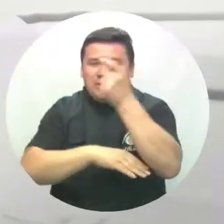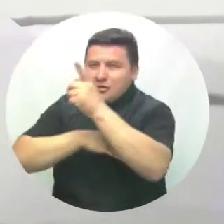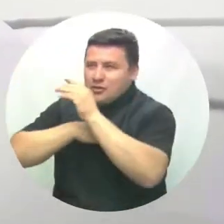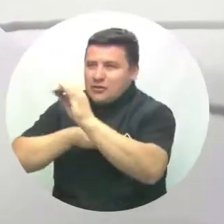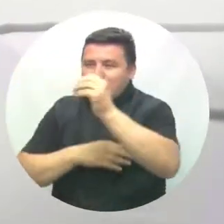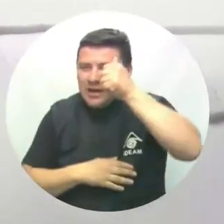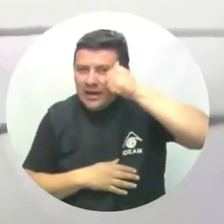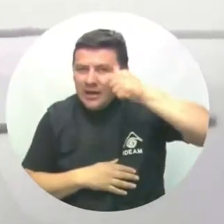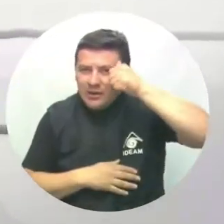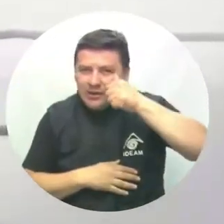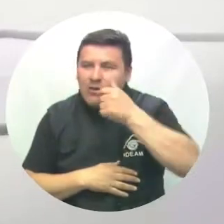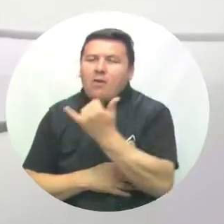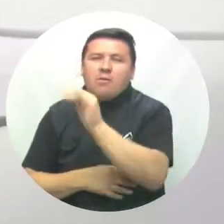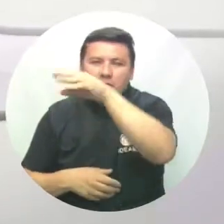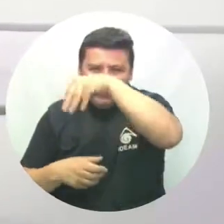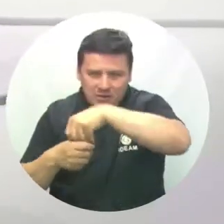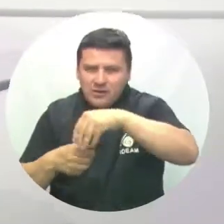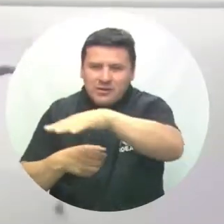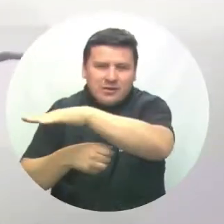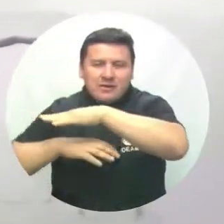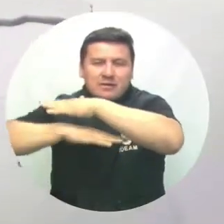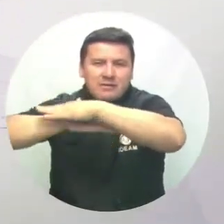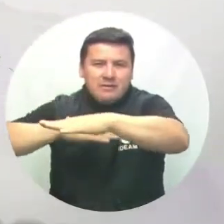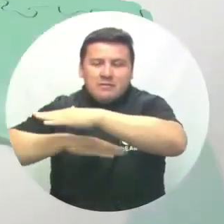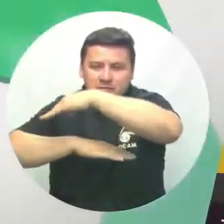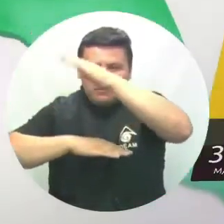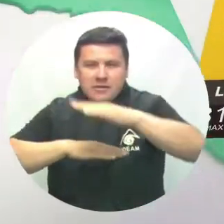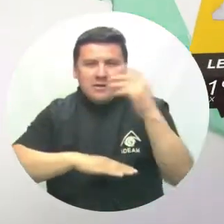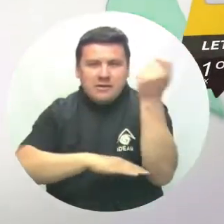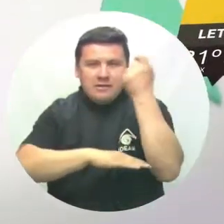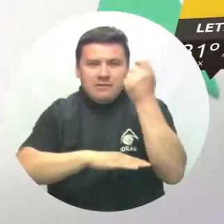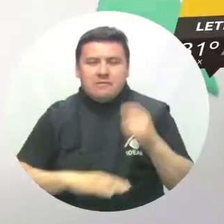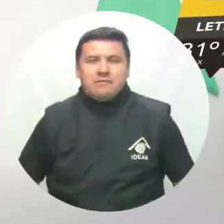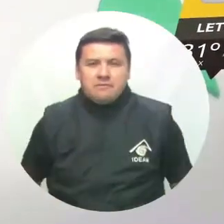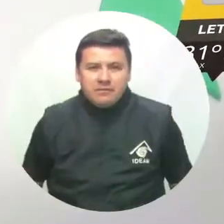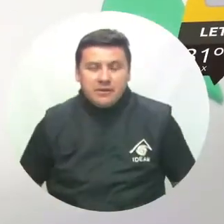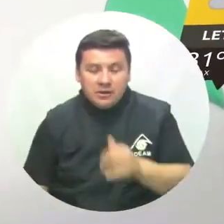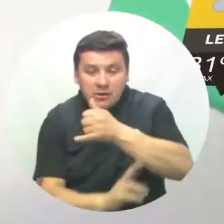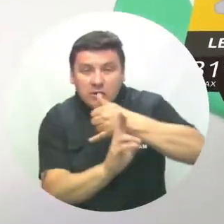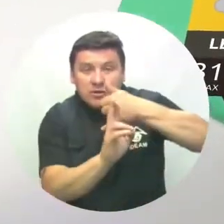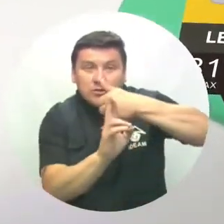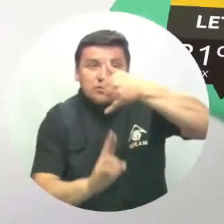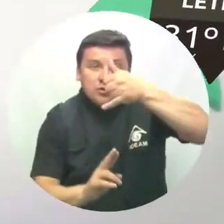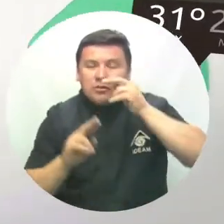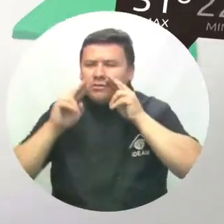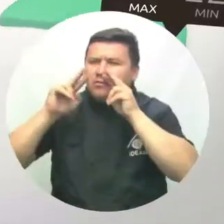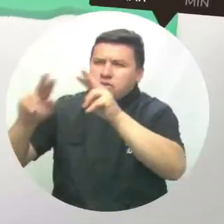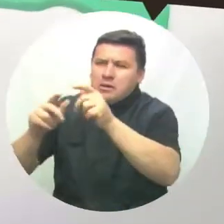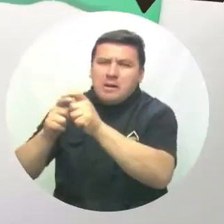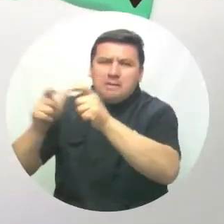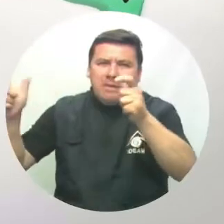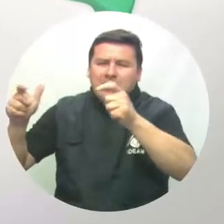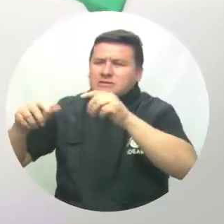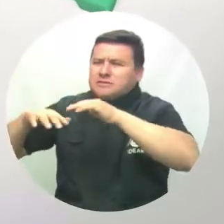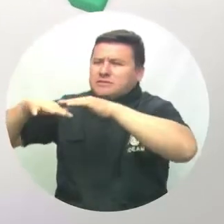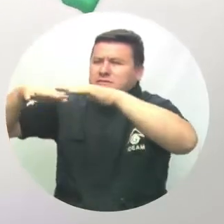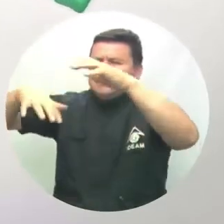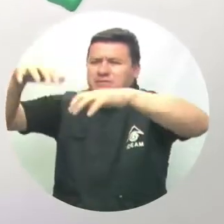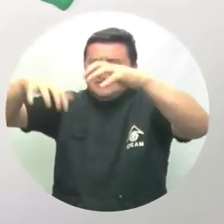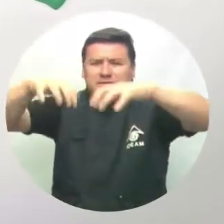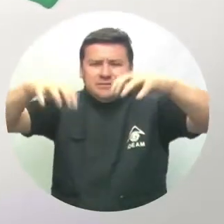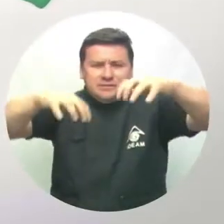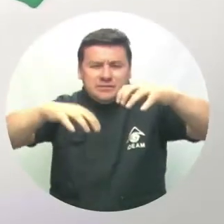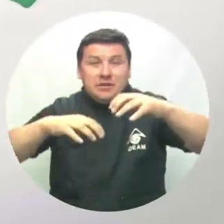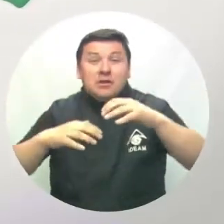occidente de Arauca, incluidos sectores arredaños al pie de Monte Llanero. En el sur del territorio se estima incremento de la nubosidad sobre